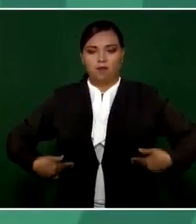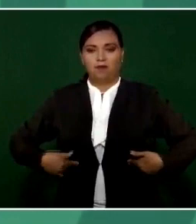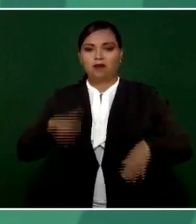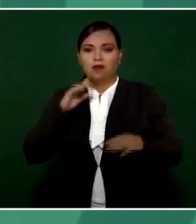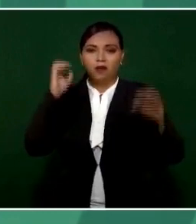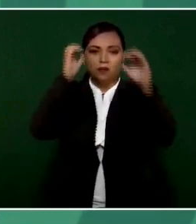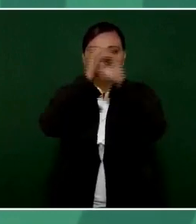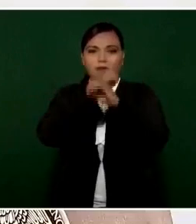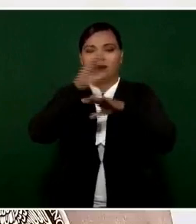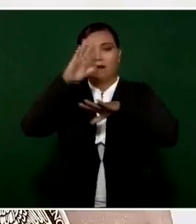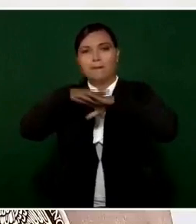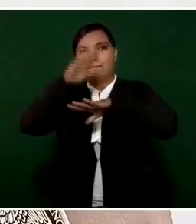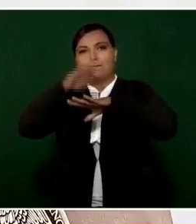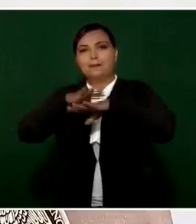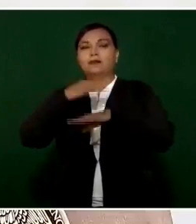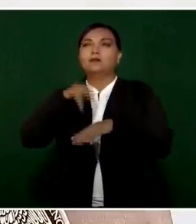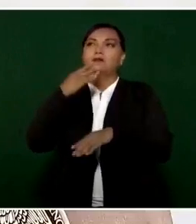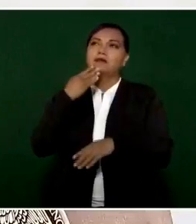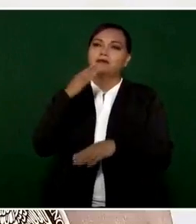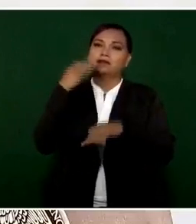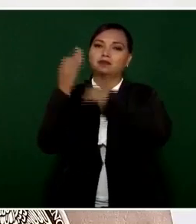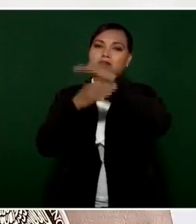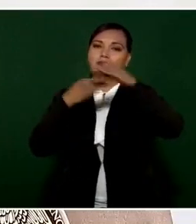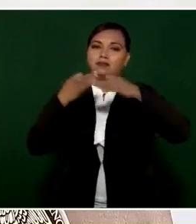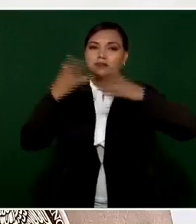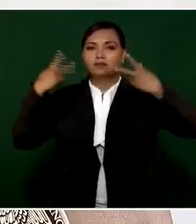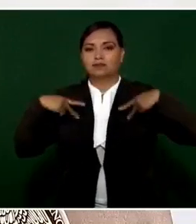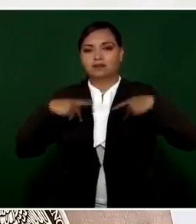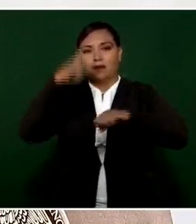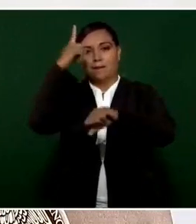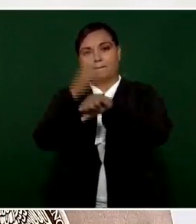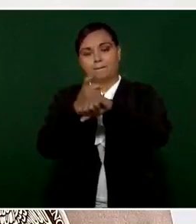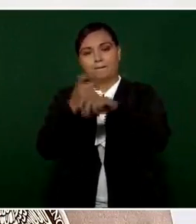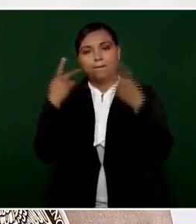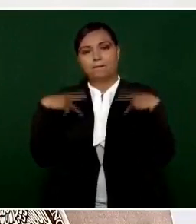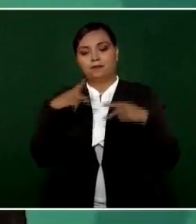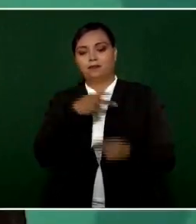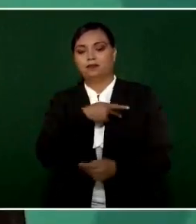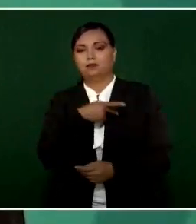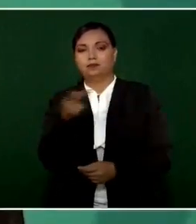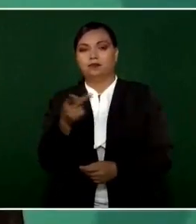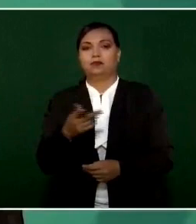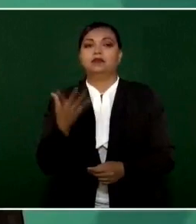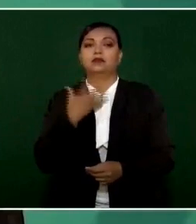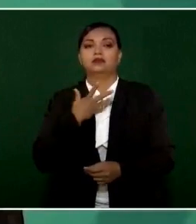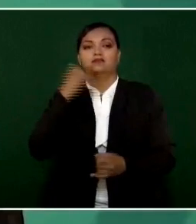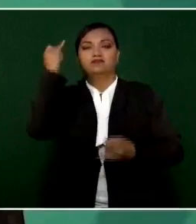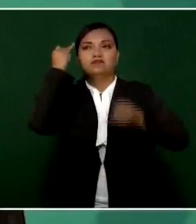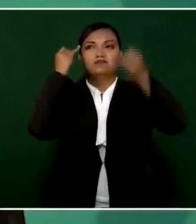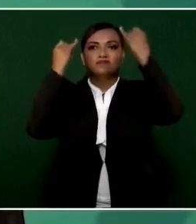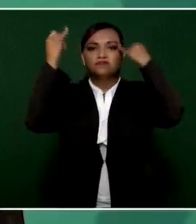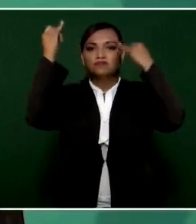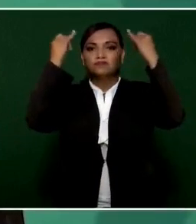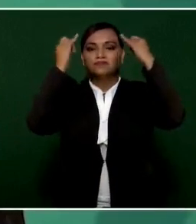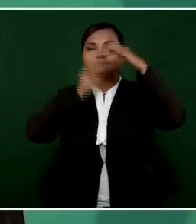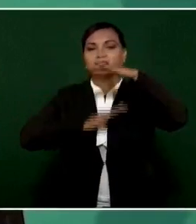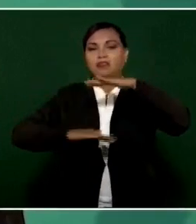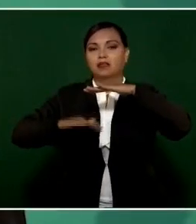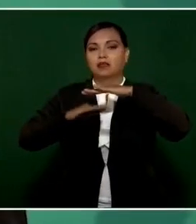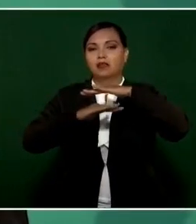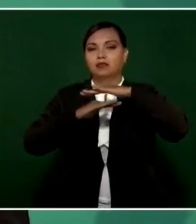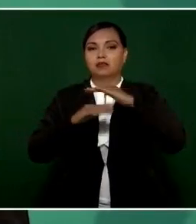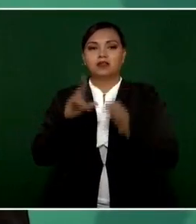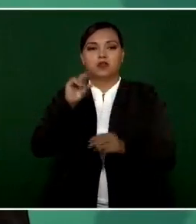observa la máxima que por el bien de todos, primero los pobres y que tiene sus ideales en los principios